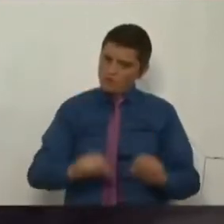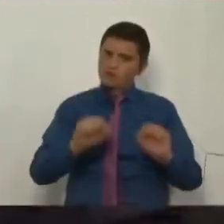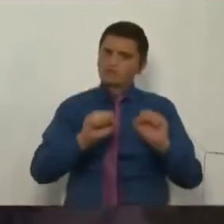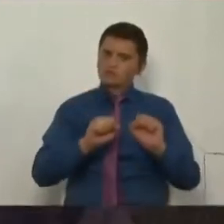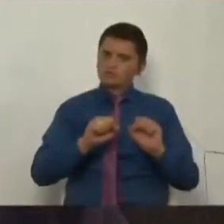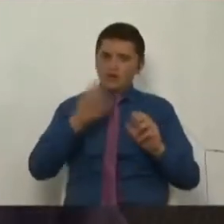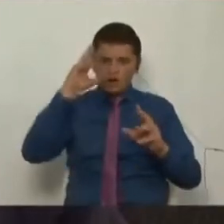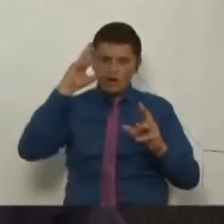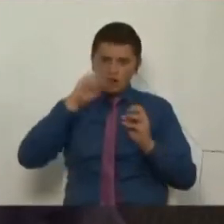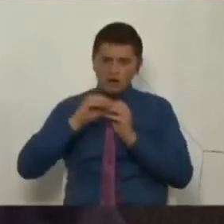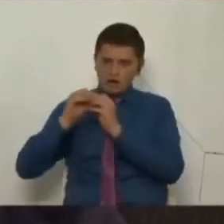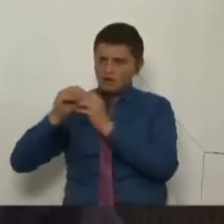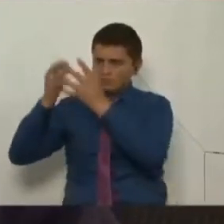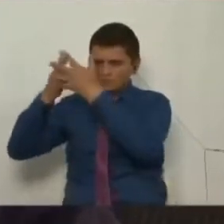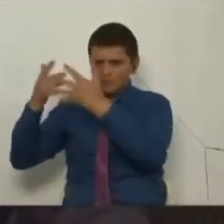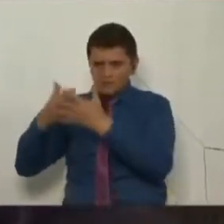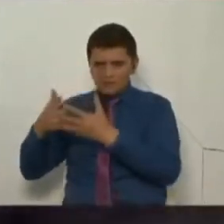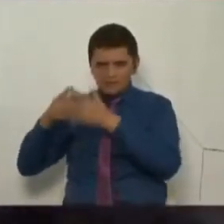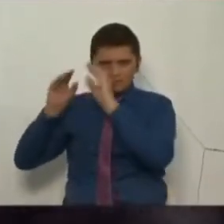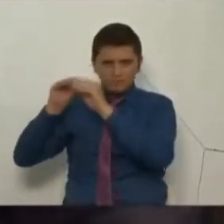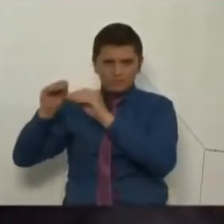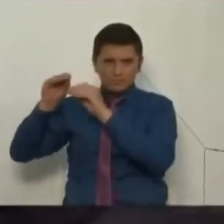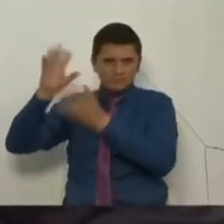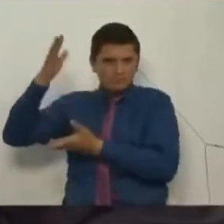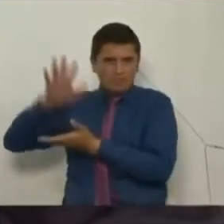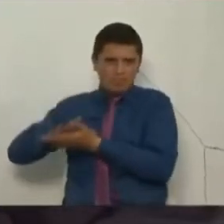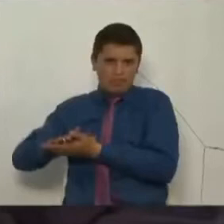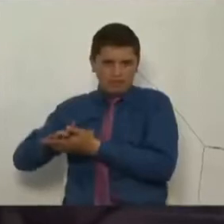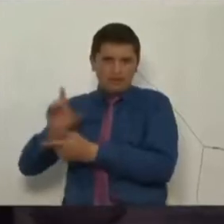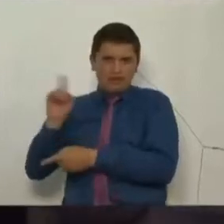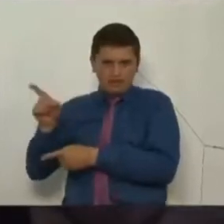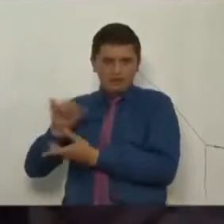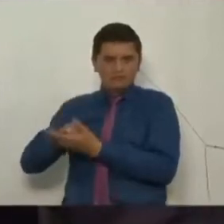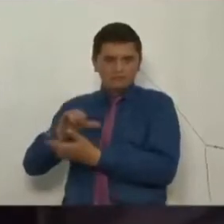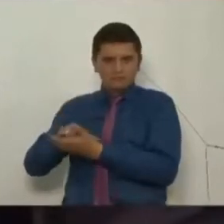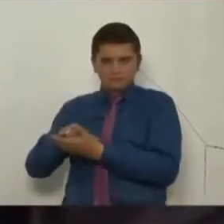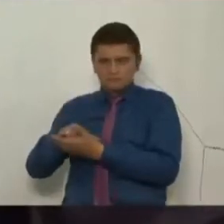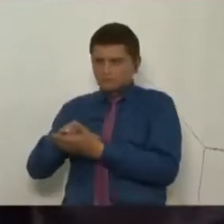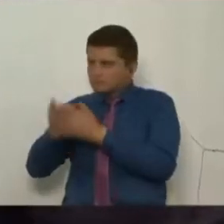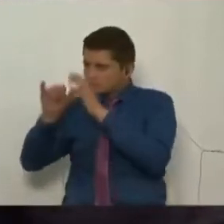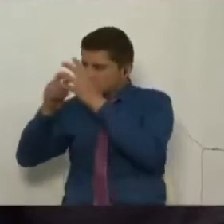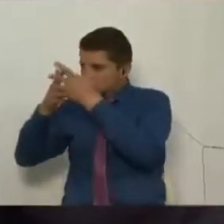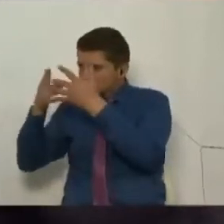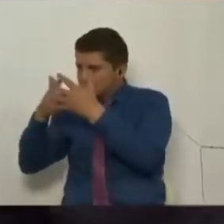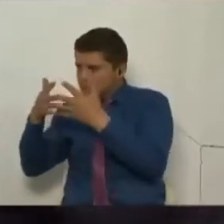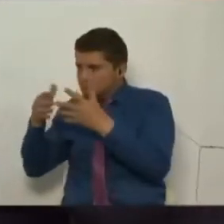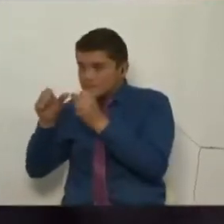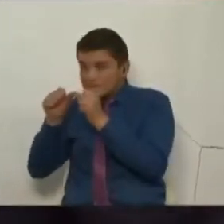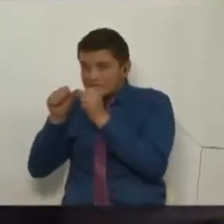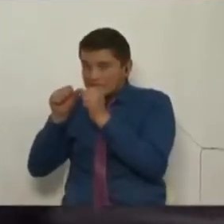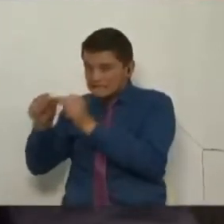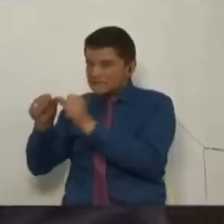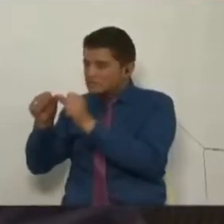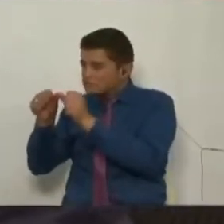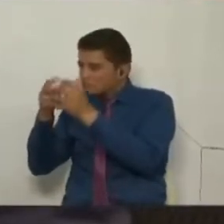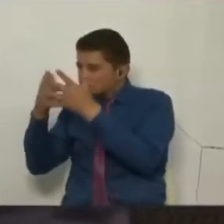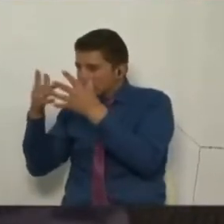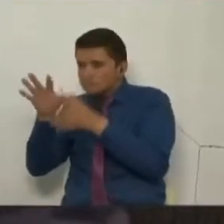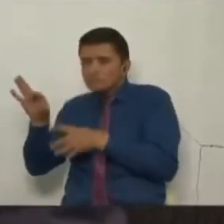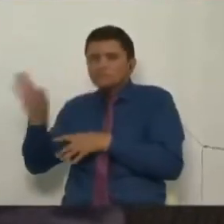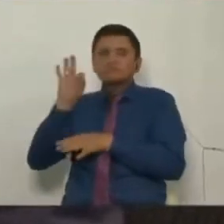todo ese acuerdo que se nos pudo desmoronar por lo menos la parte, por lo menos la parte